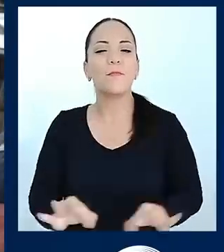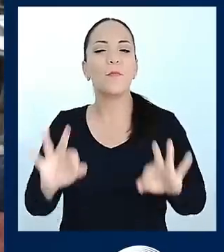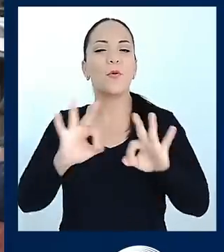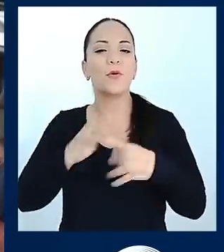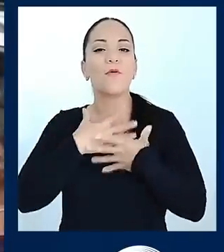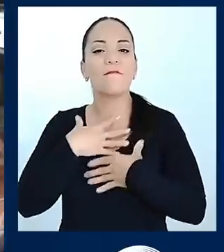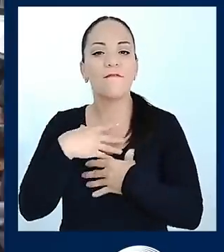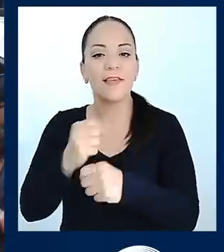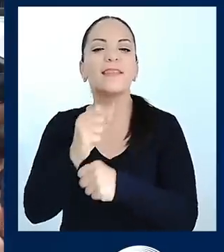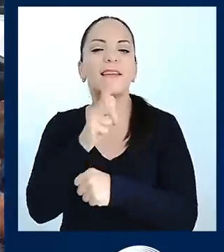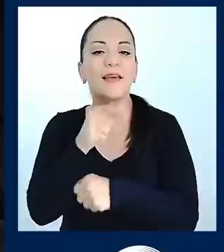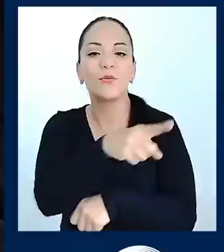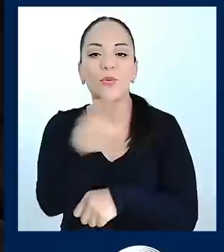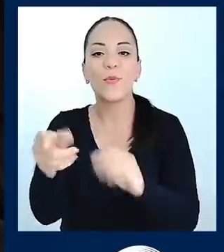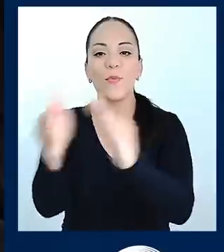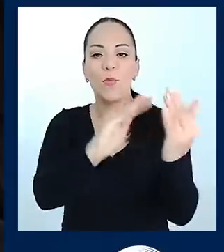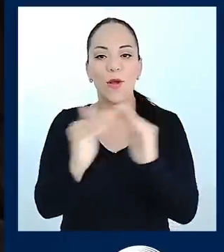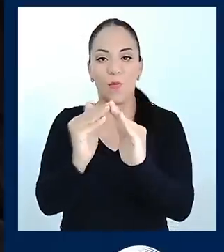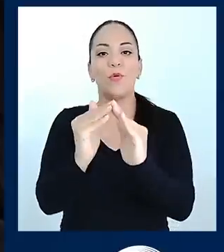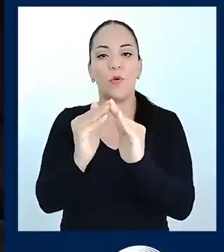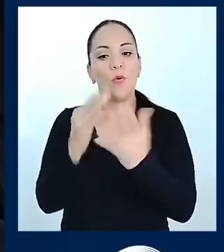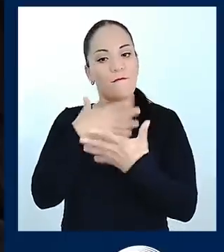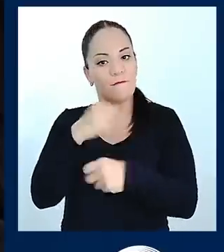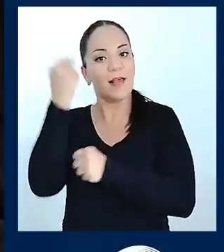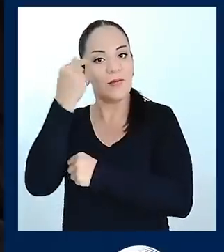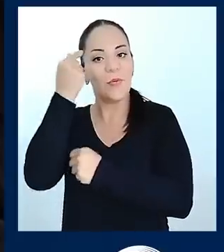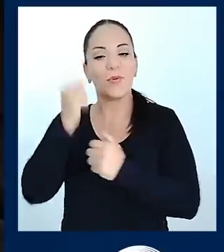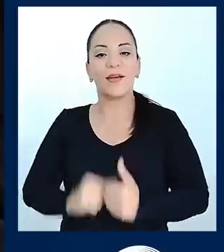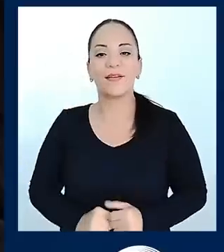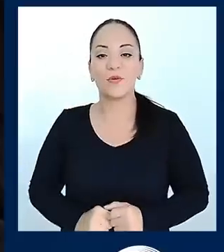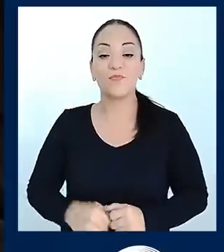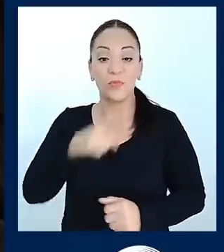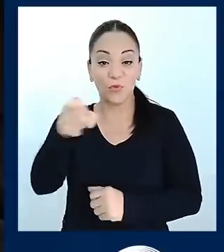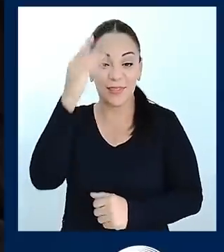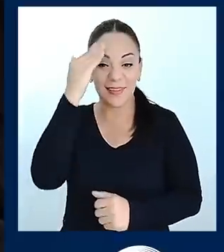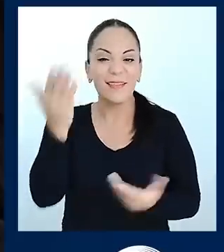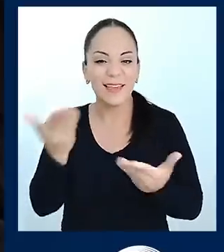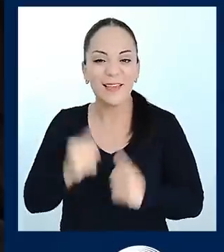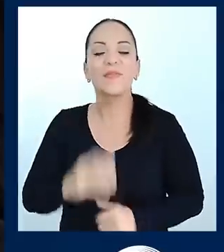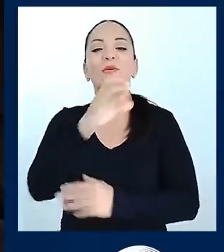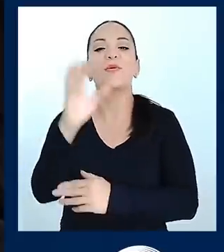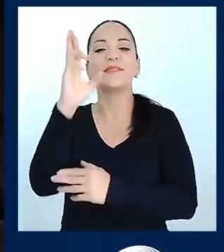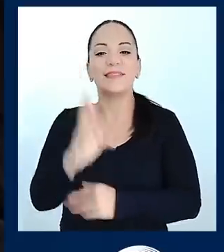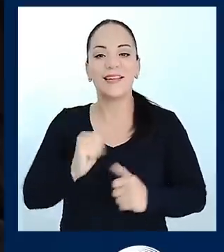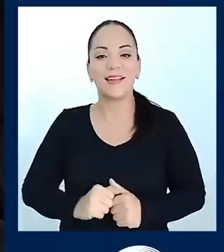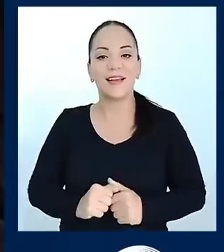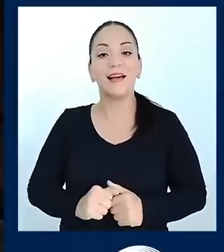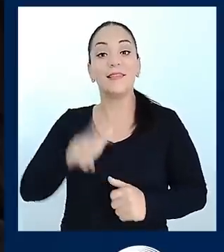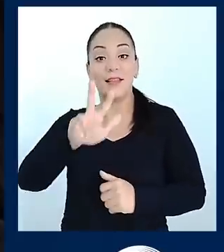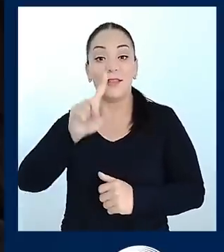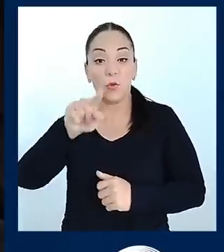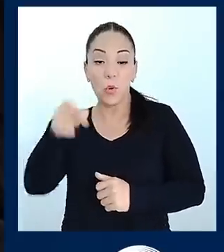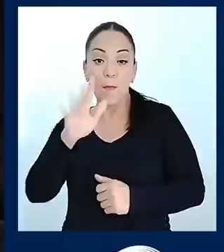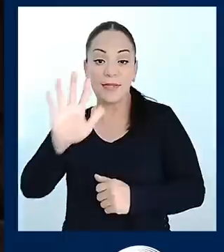en su propio gobierno. ¿Saben qué? Costa Rica pasó de 31.5%